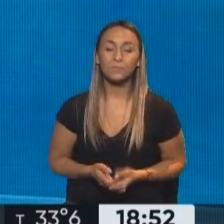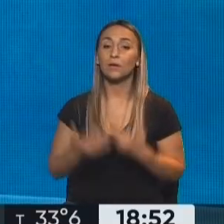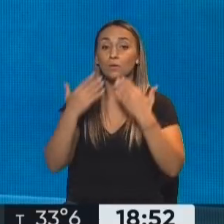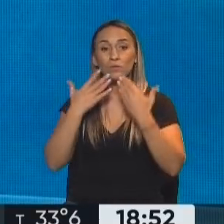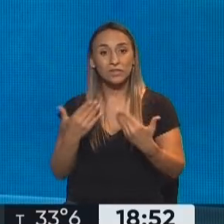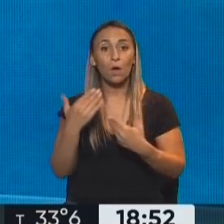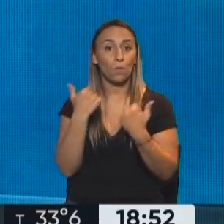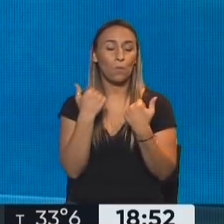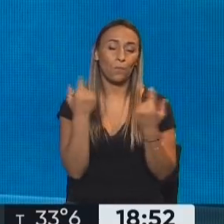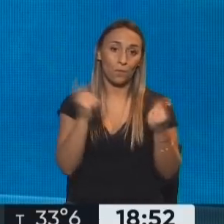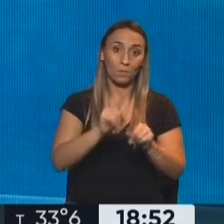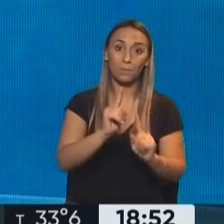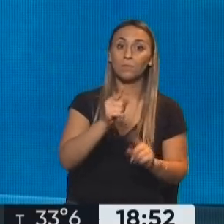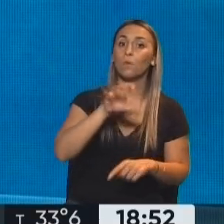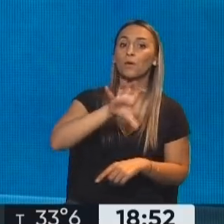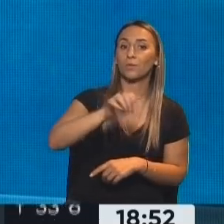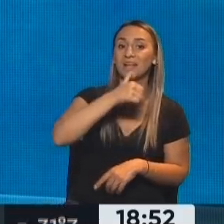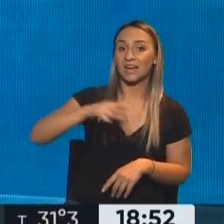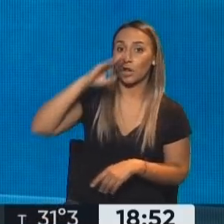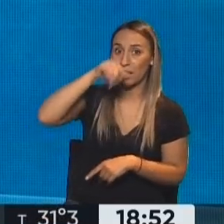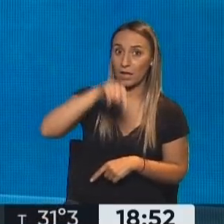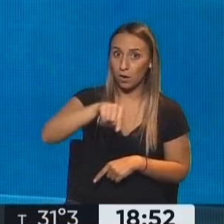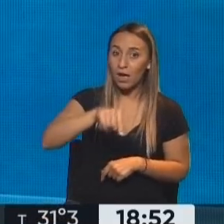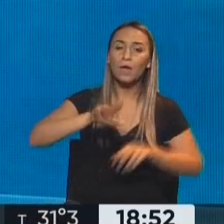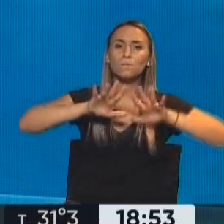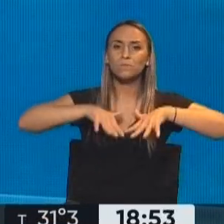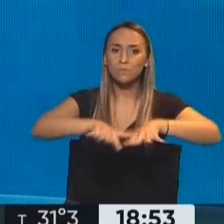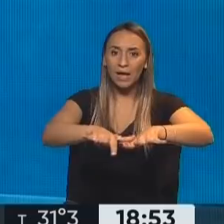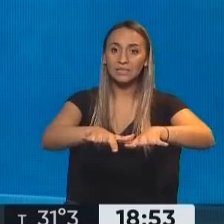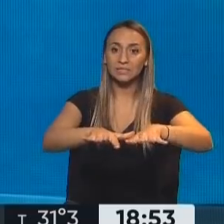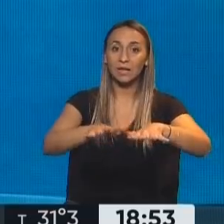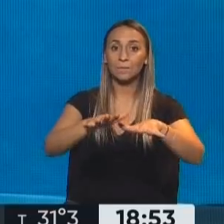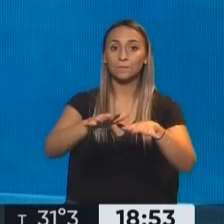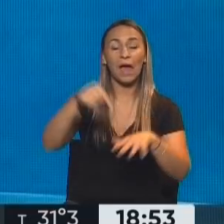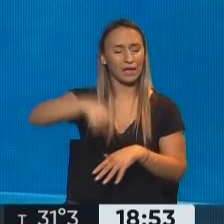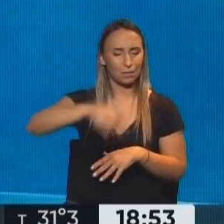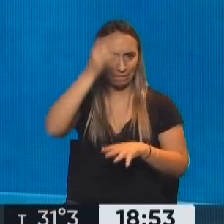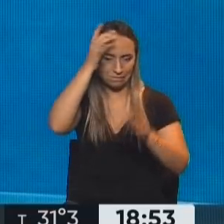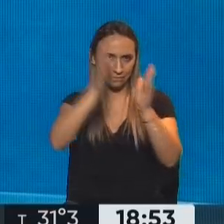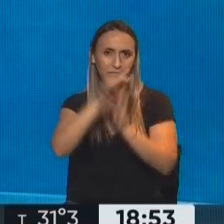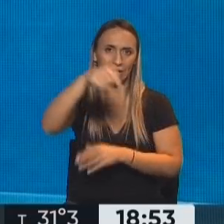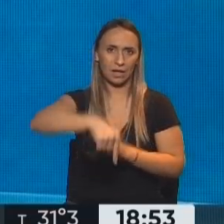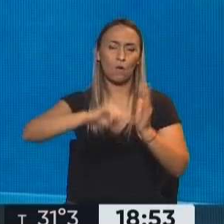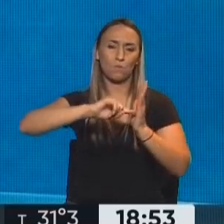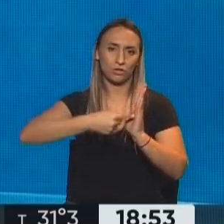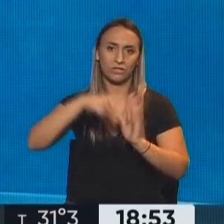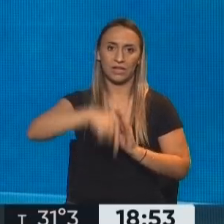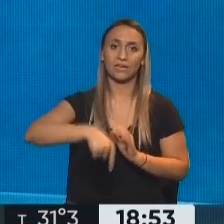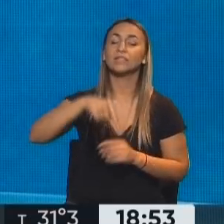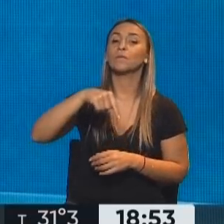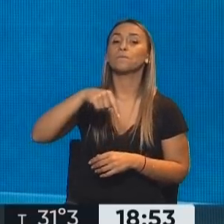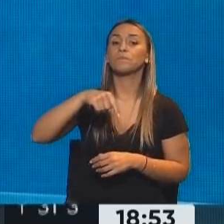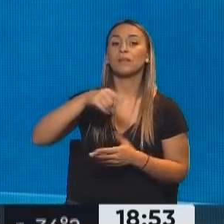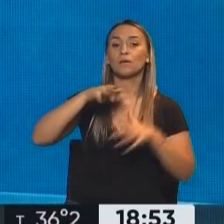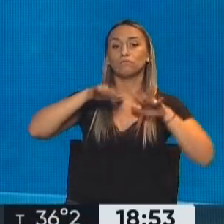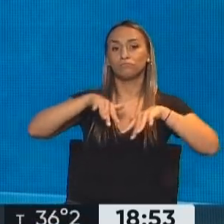volver a Río Negro, porque hubo una movilización justamente por este tema hacia la casa de la... Ah, aquí en Buenos Aires, perdón. Fue en la casa de la provincia de Río